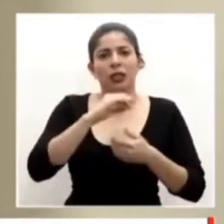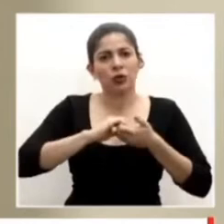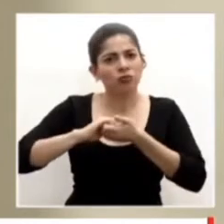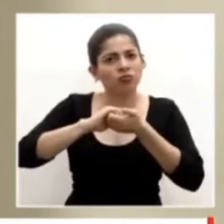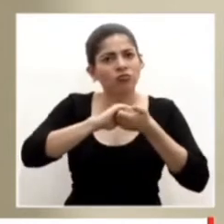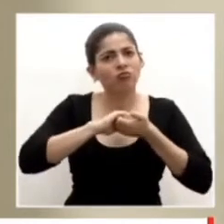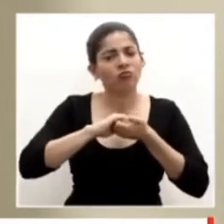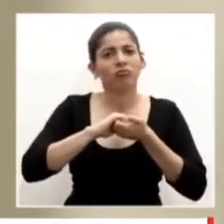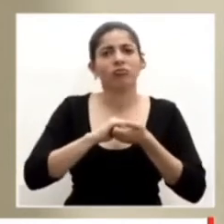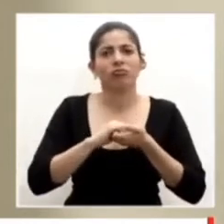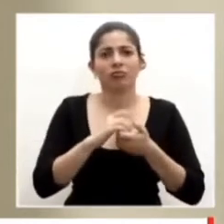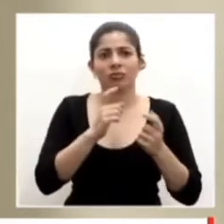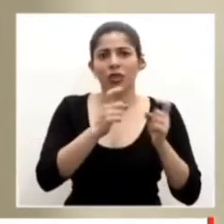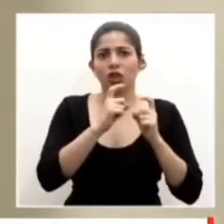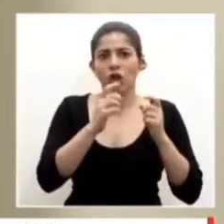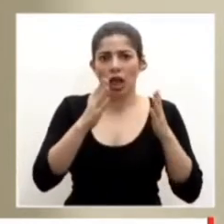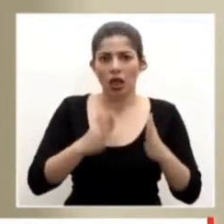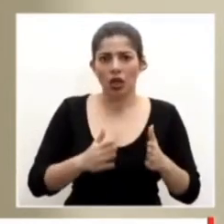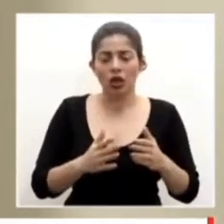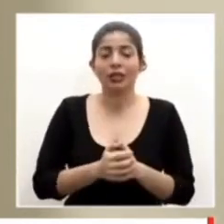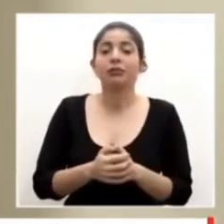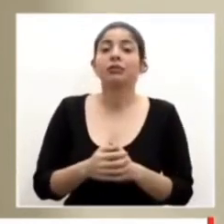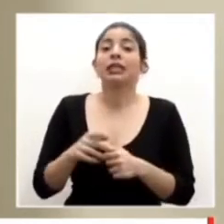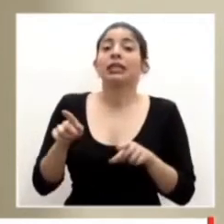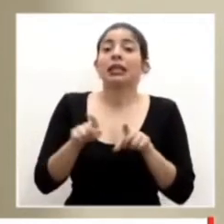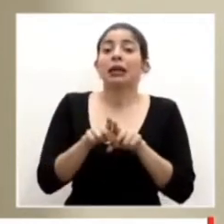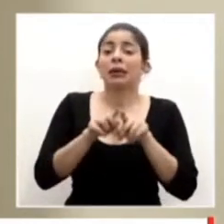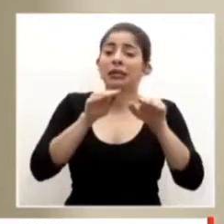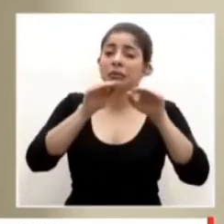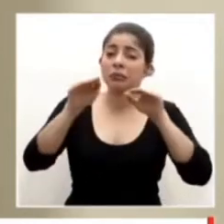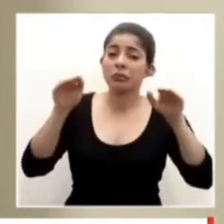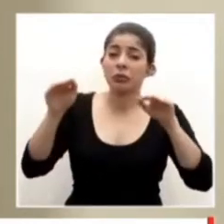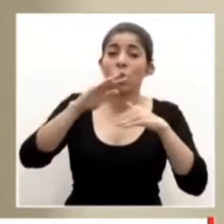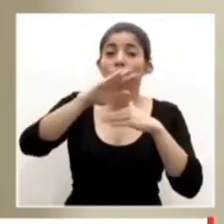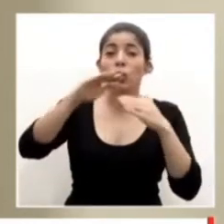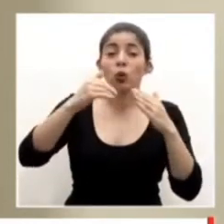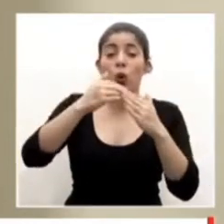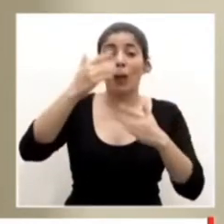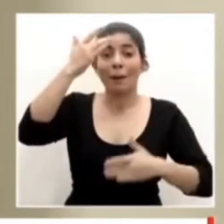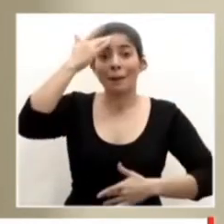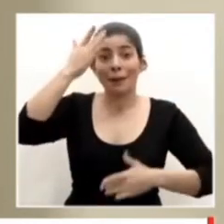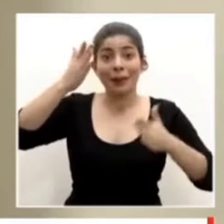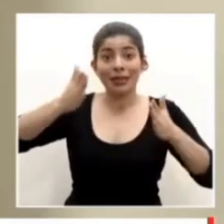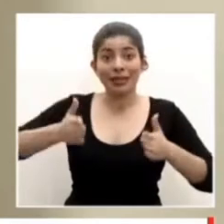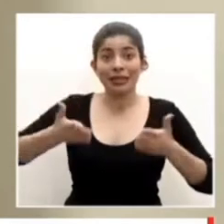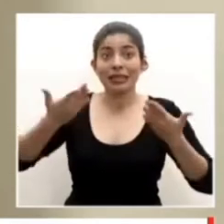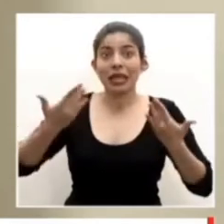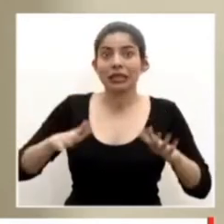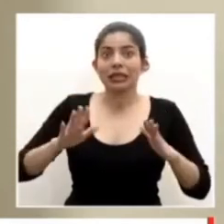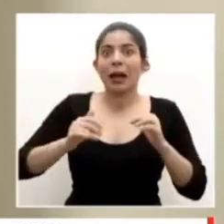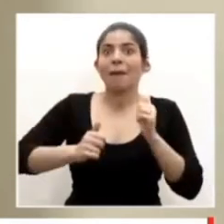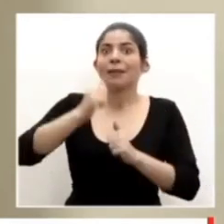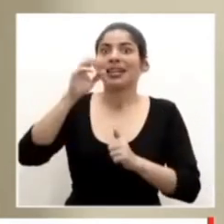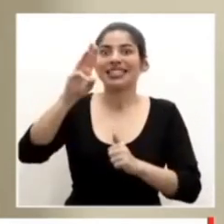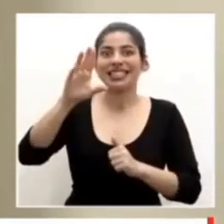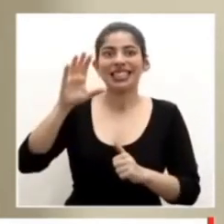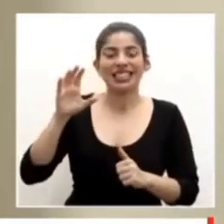de nuestros donantes, y hacemos un llamado a todos esos pacientes, que ya tenemos más de 600,